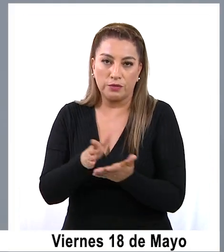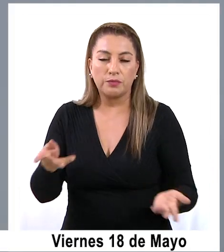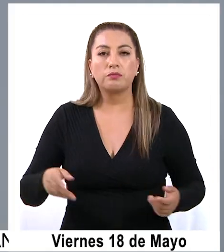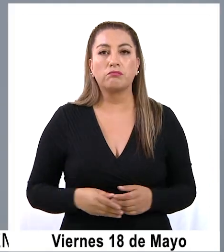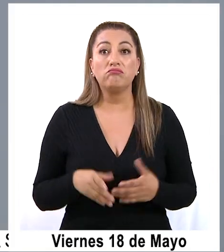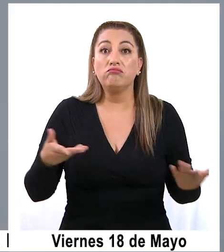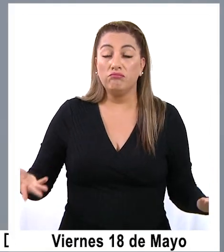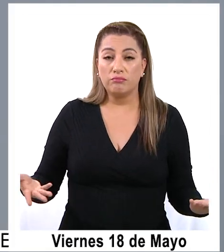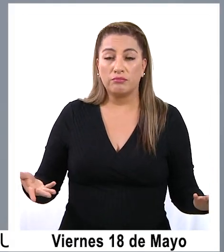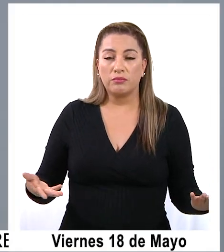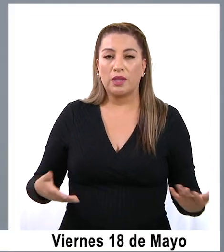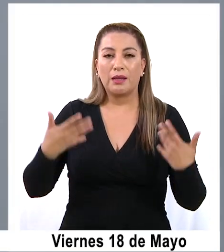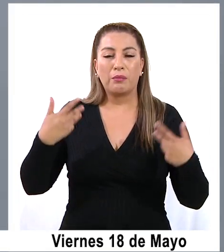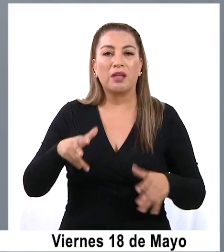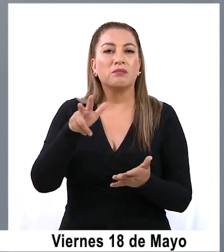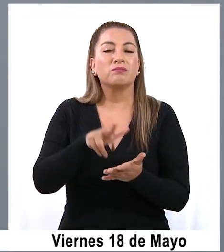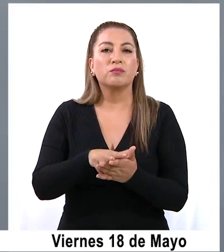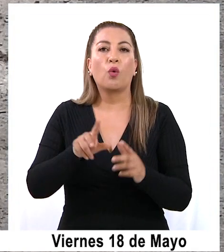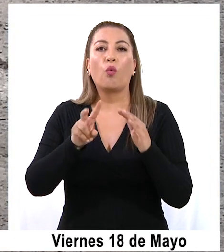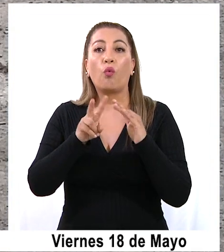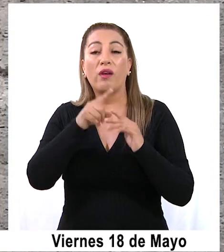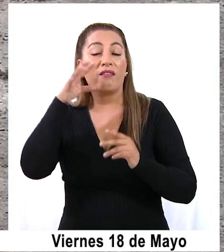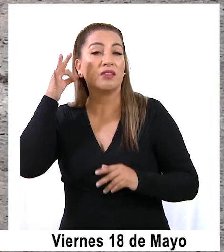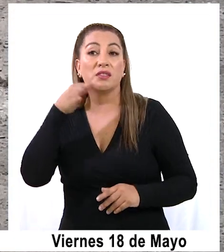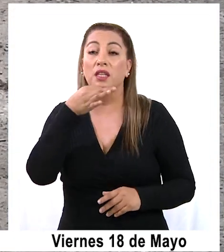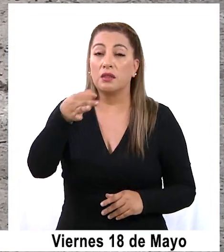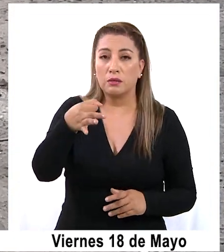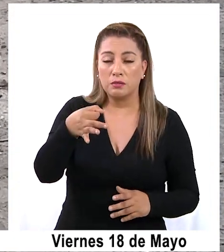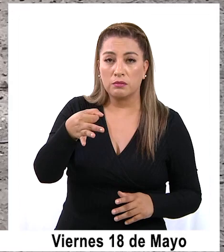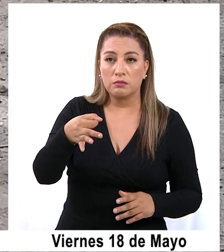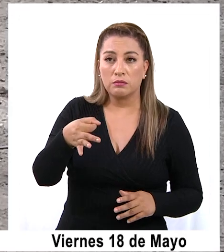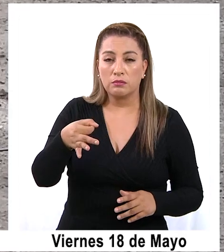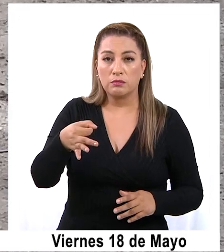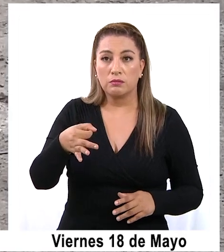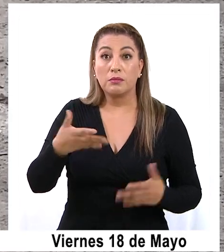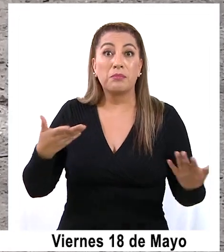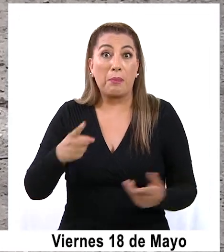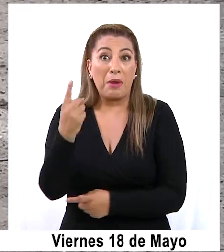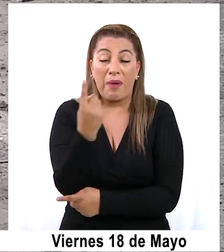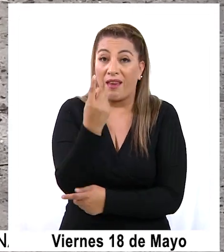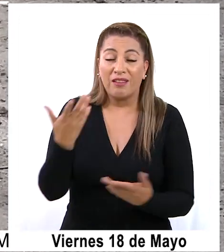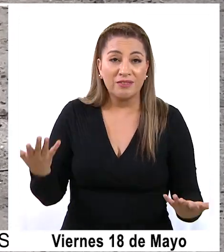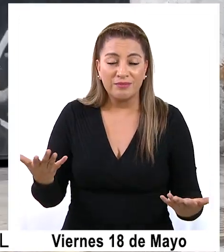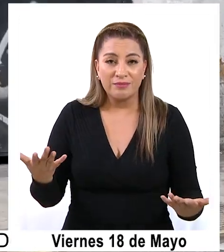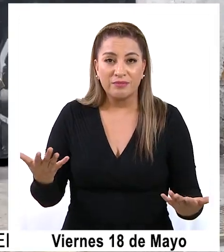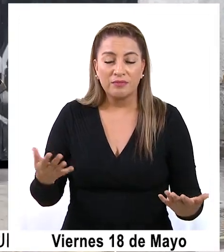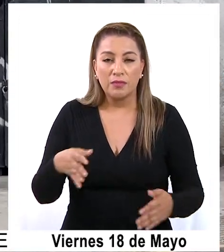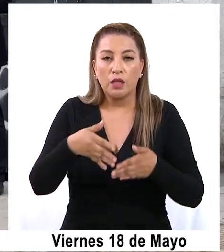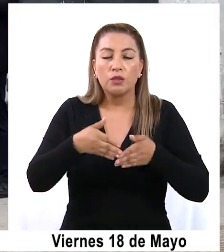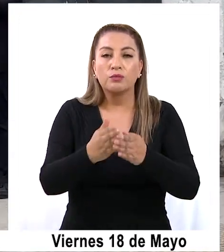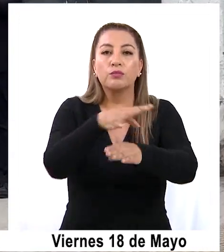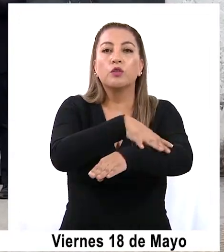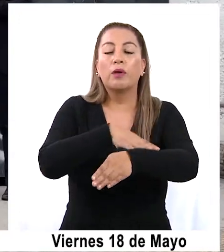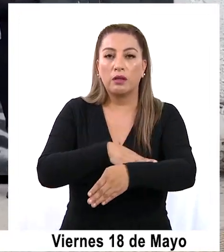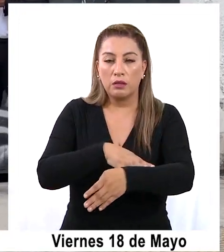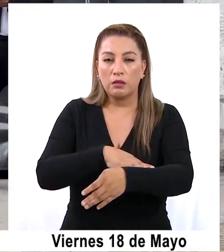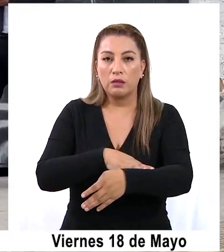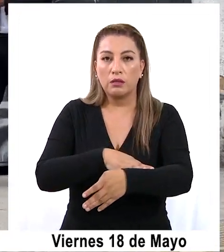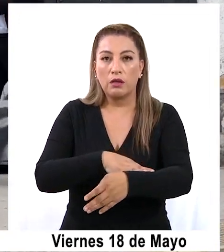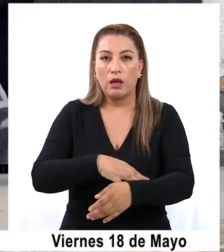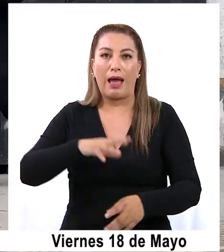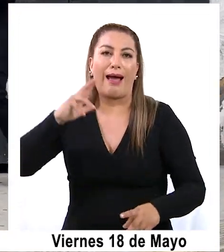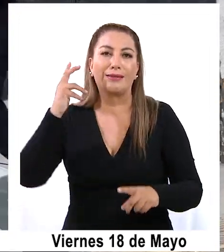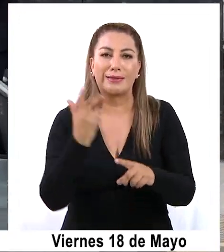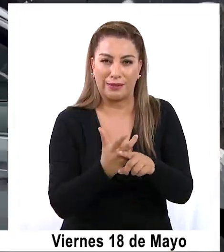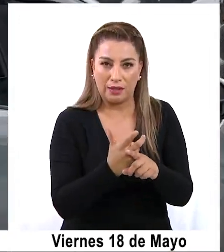versión fue corroborada por una vecina del lugar quien señaló que, en primera instancia, los marinos fueron asaltados en el